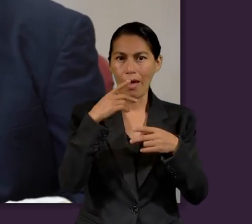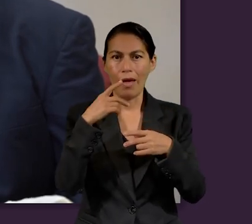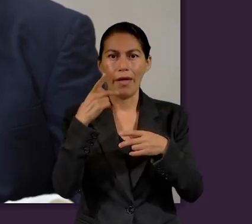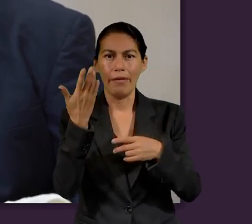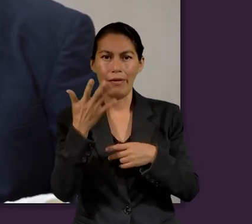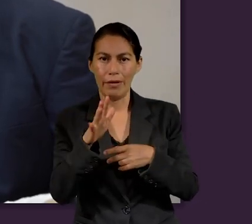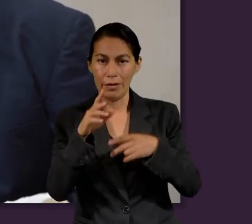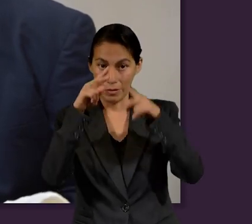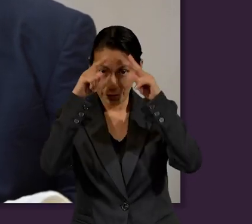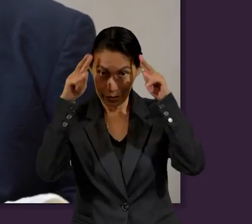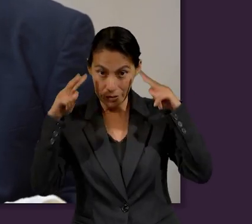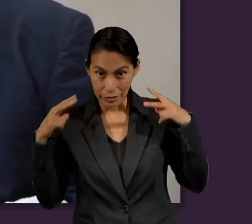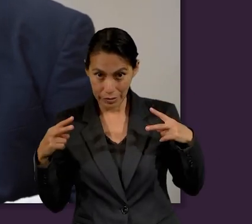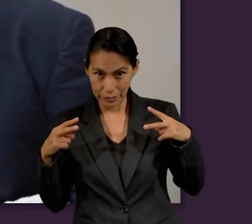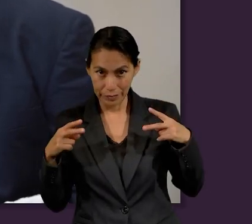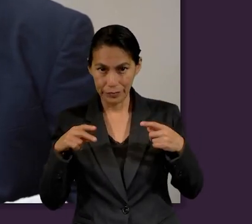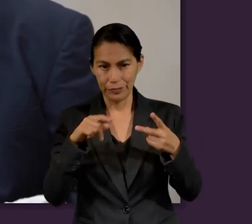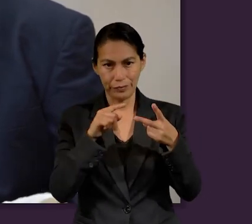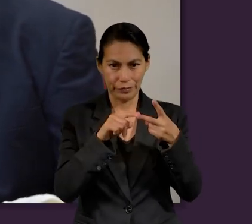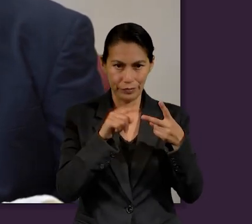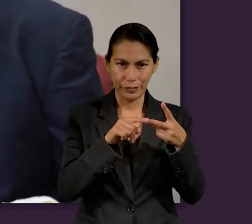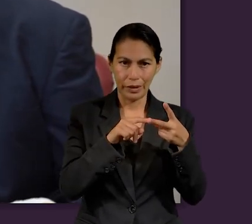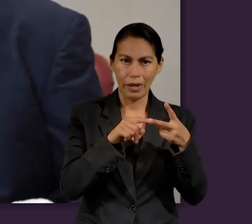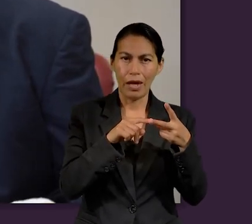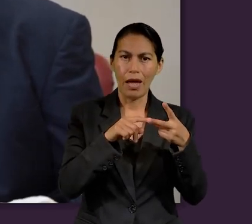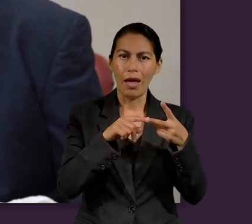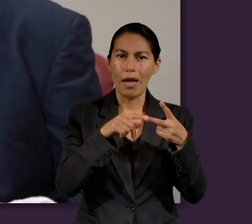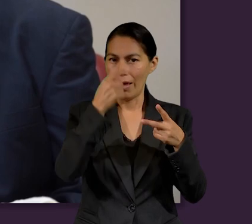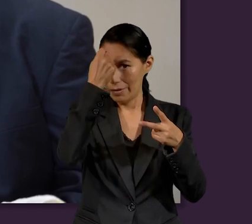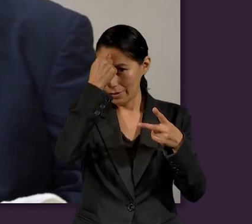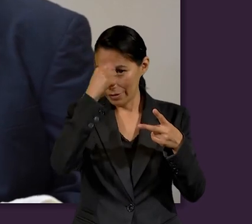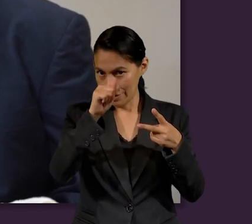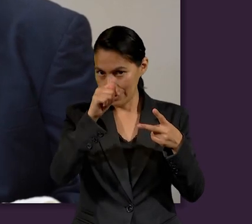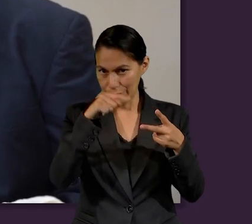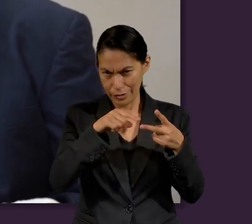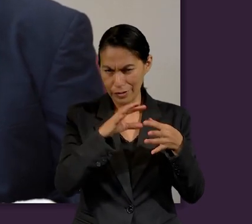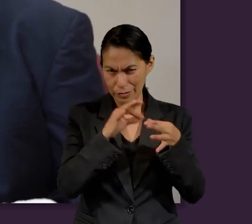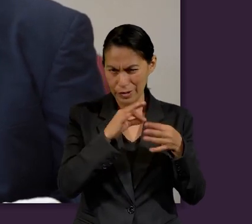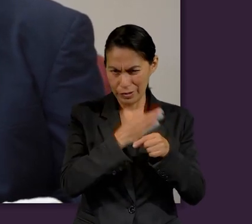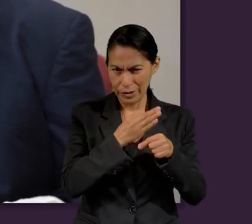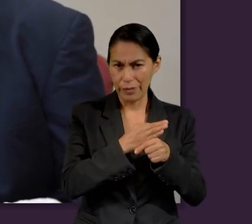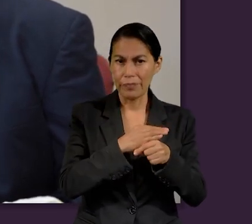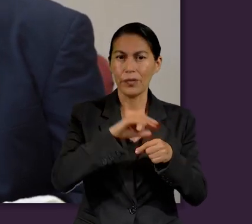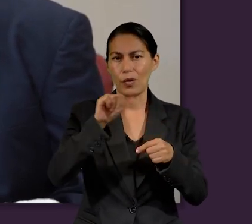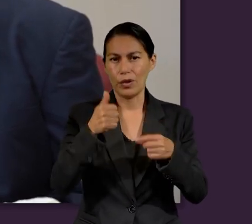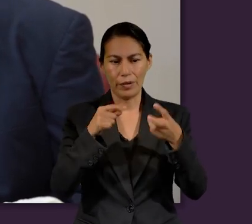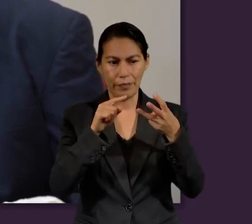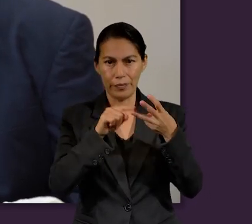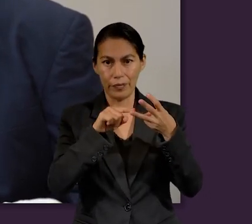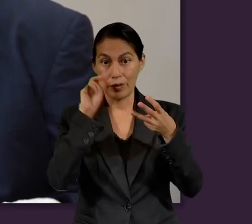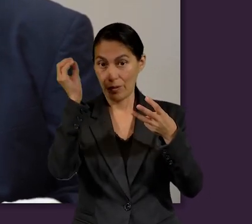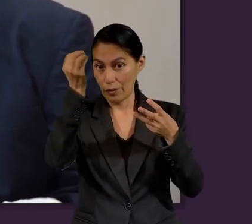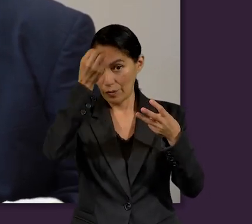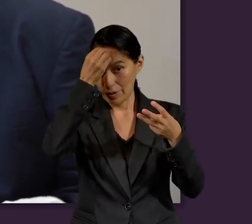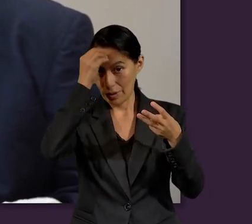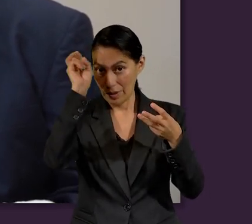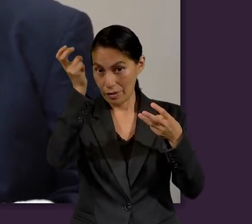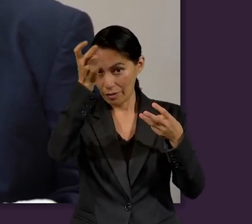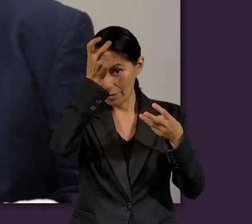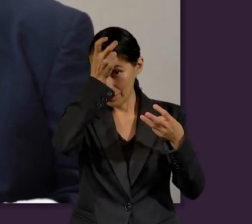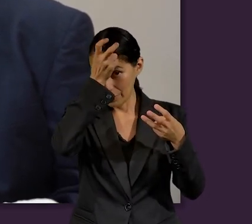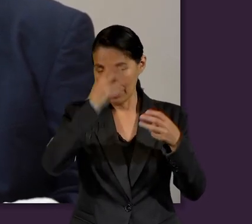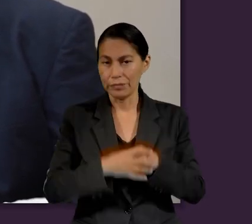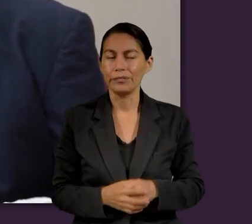diez vírgenes, la de los talentos, la que nos ocupa en esta lección, y también la de las ovejas y los cabritos.